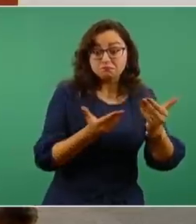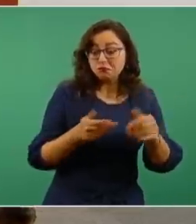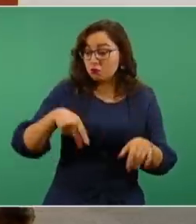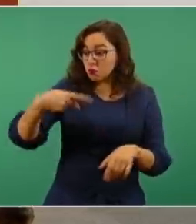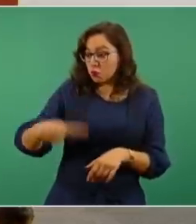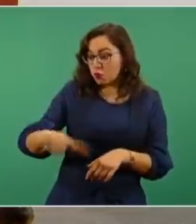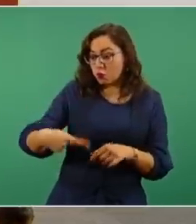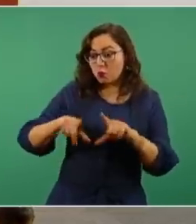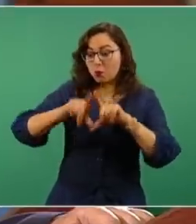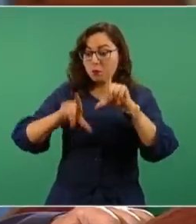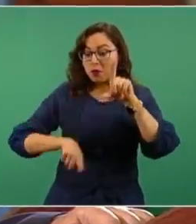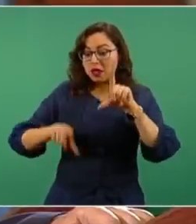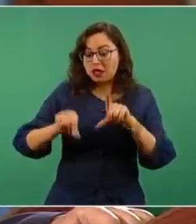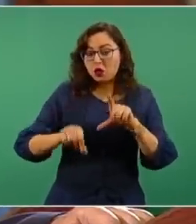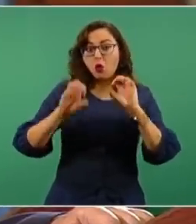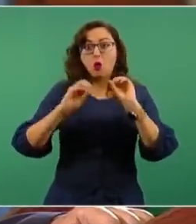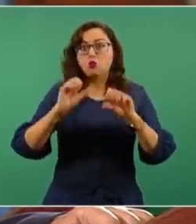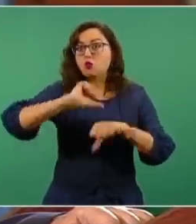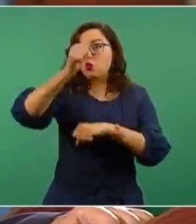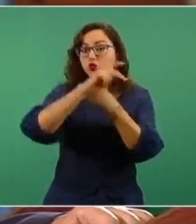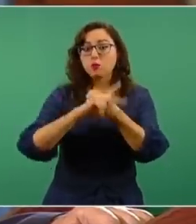estaba a corrida a cargo de Pemex.